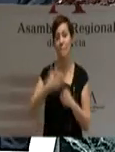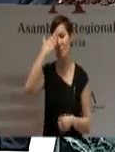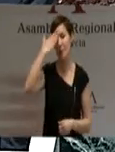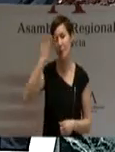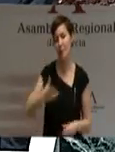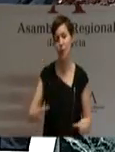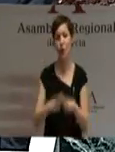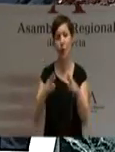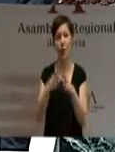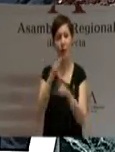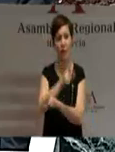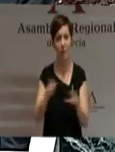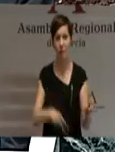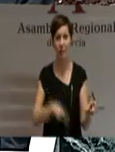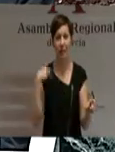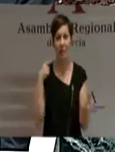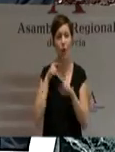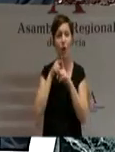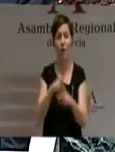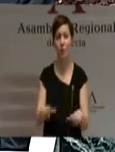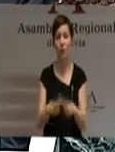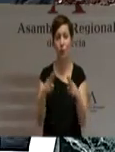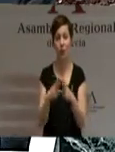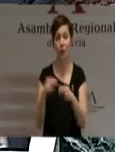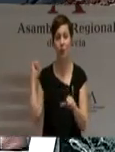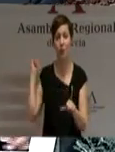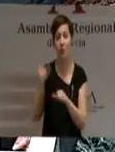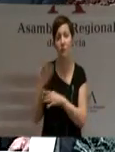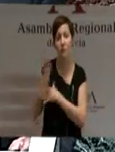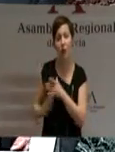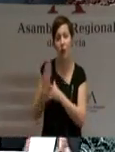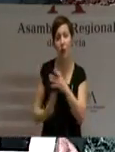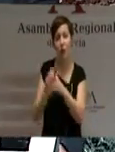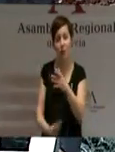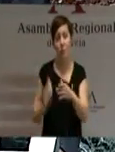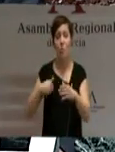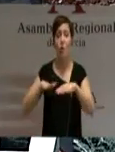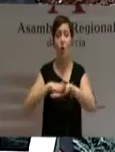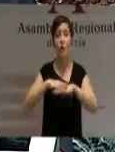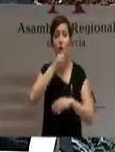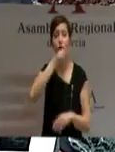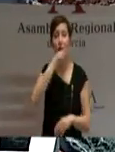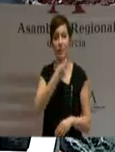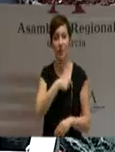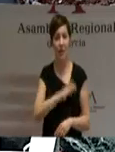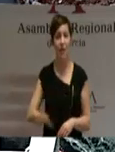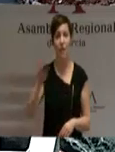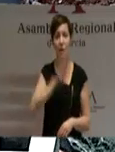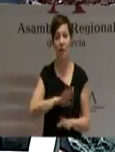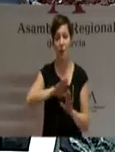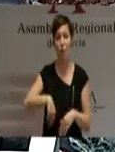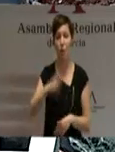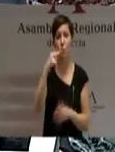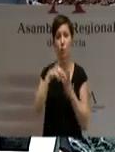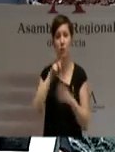de los objetivos sociales. Los errores políticos del último Gobierno socialista de la nación situaron a España a finales de 2011 en situación